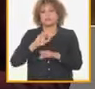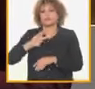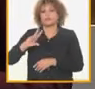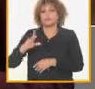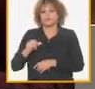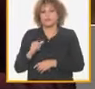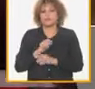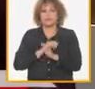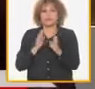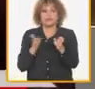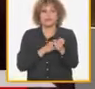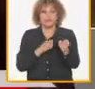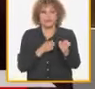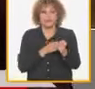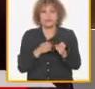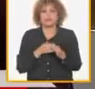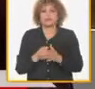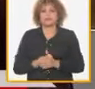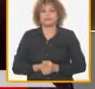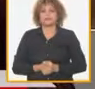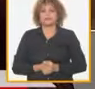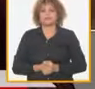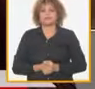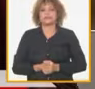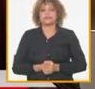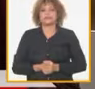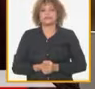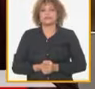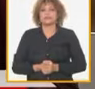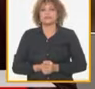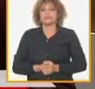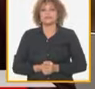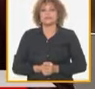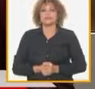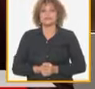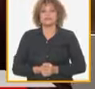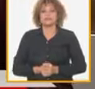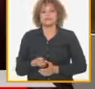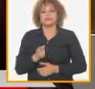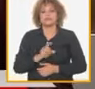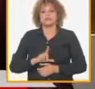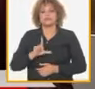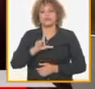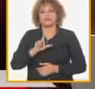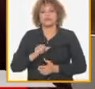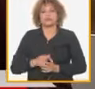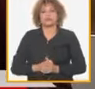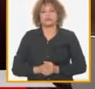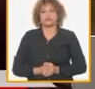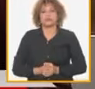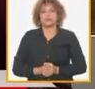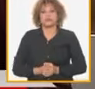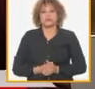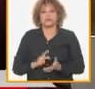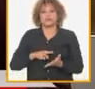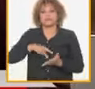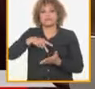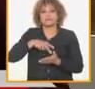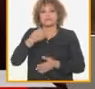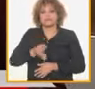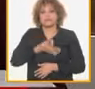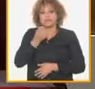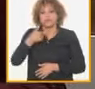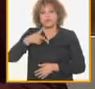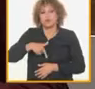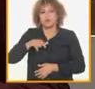las ilegalidades e indisciplina social el ponente de este punto es el compañero Julio César